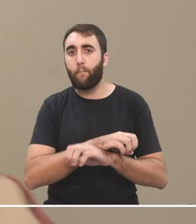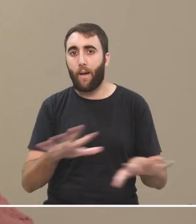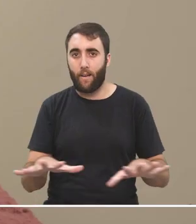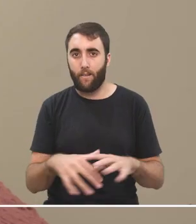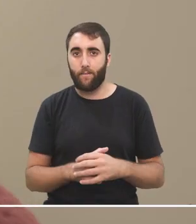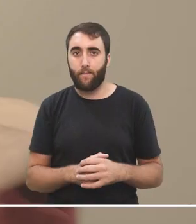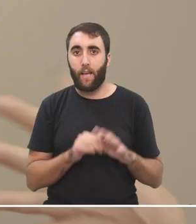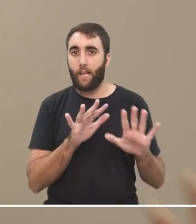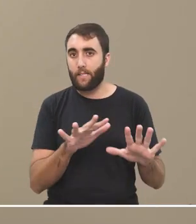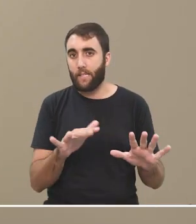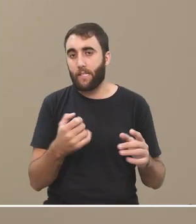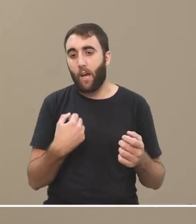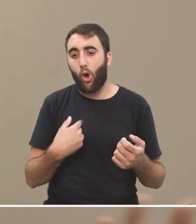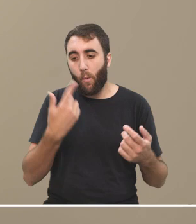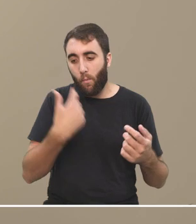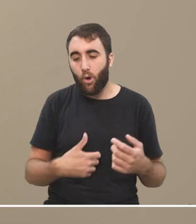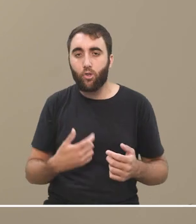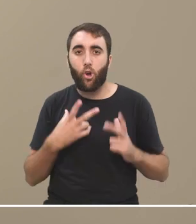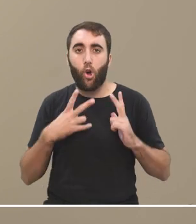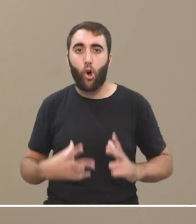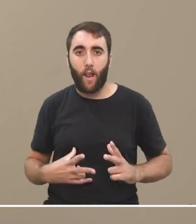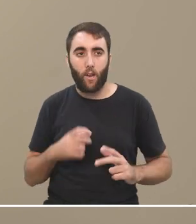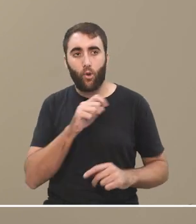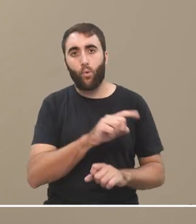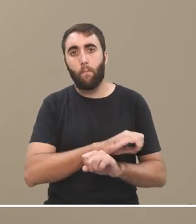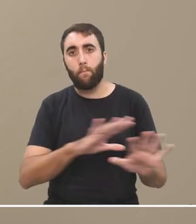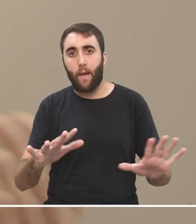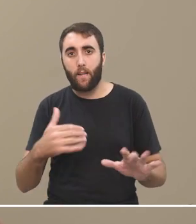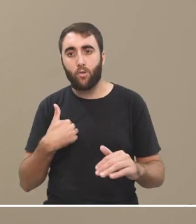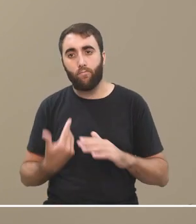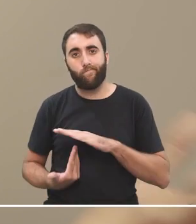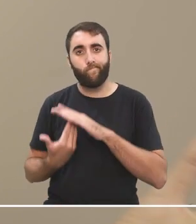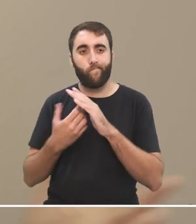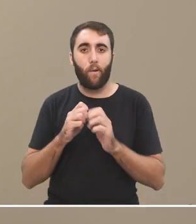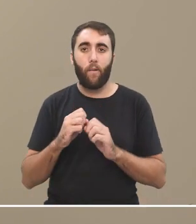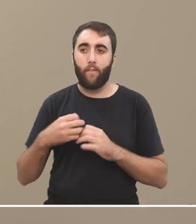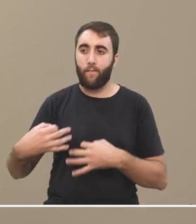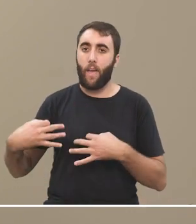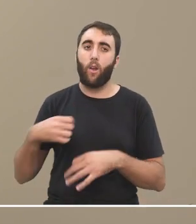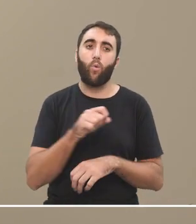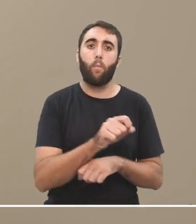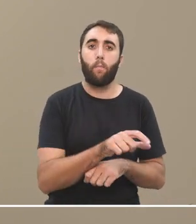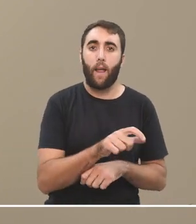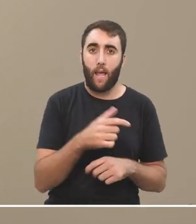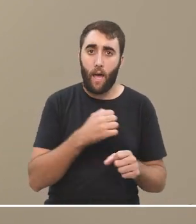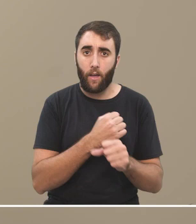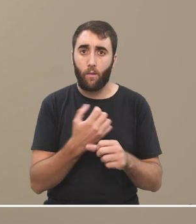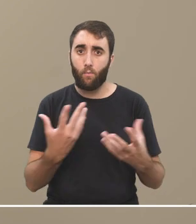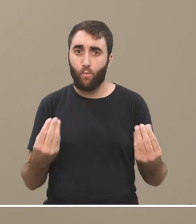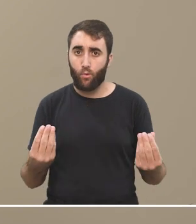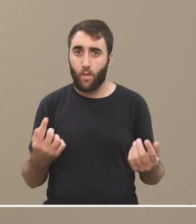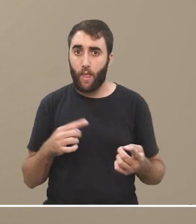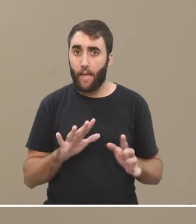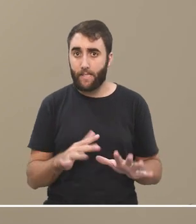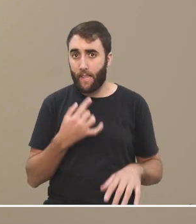con un grado de moralización que del bien y el mal incluso y que se llega a decir en